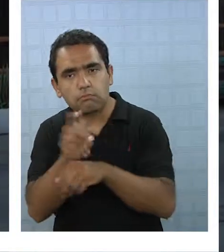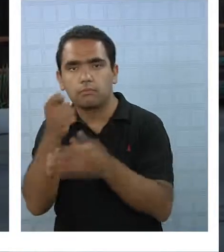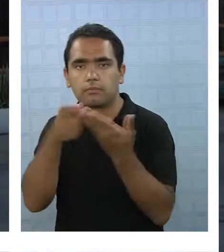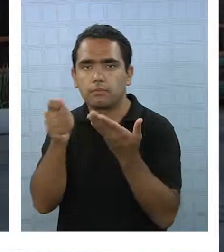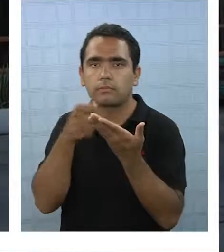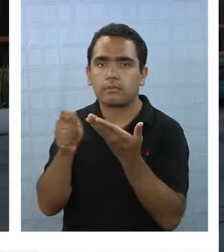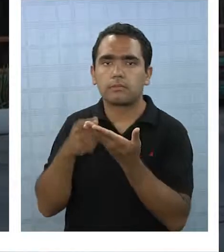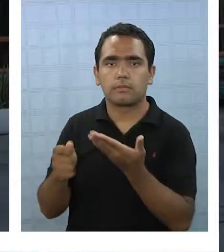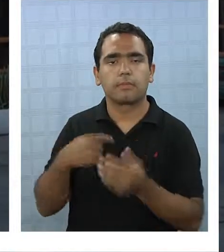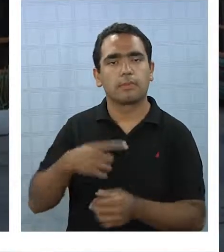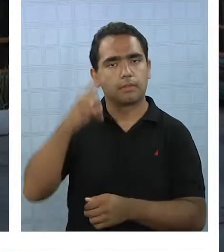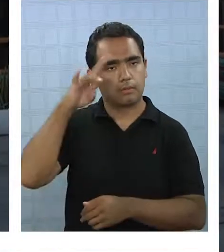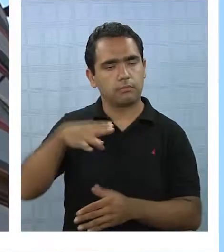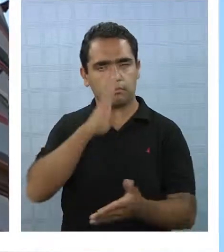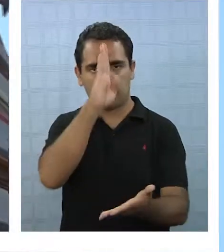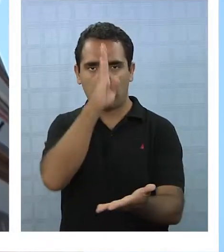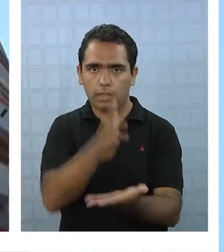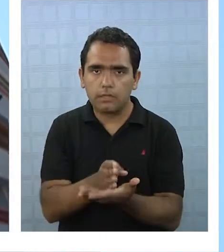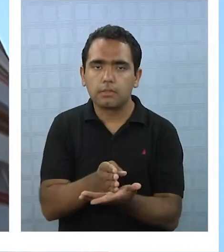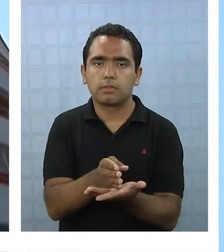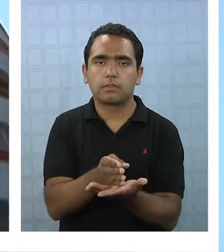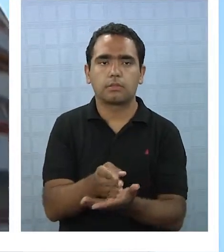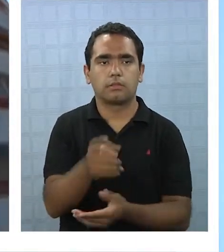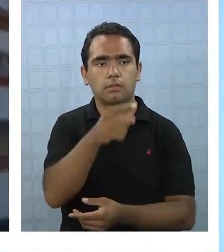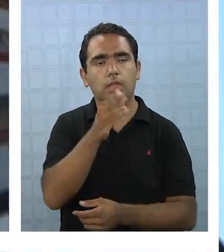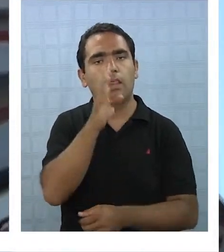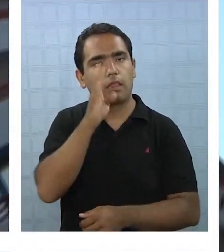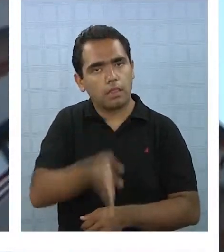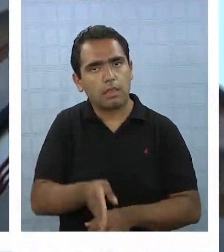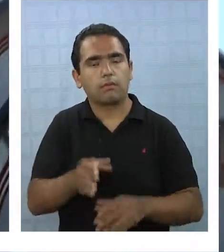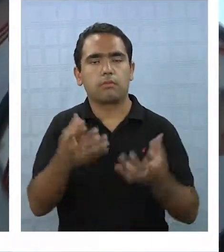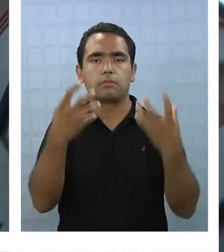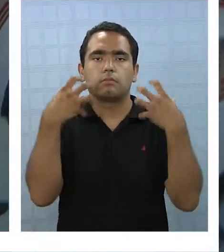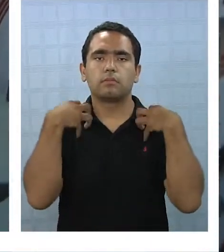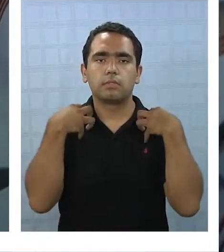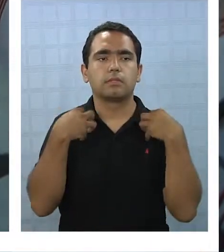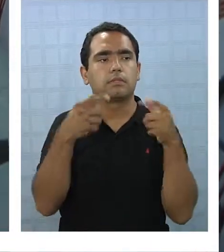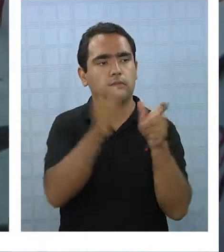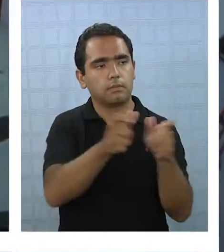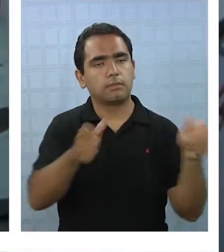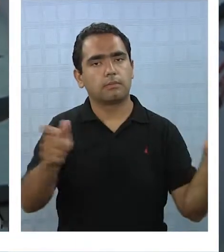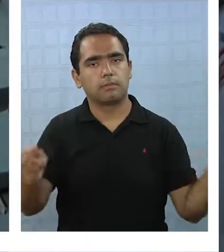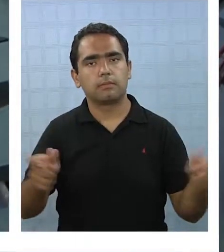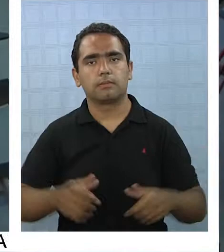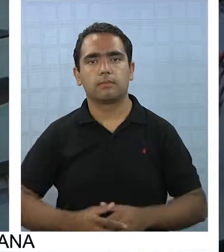esta forma tomar cartas en el asunto que es total responsabilidad de los ediles.